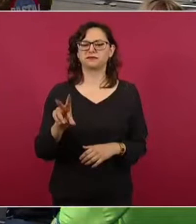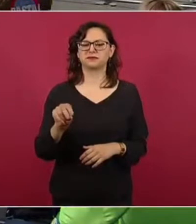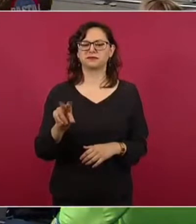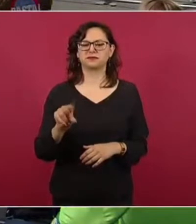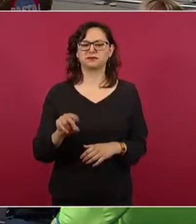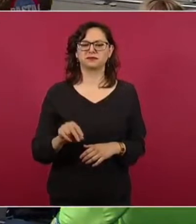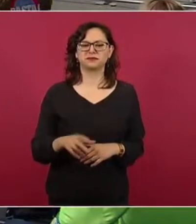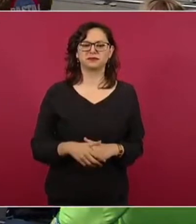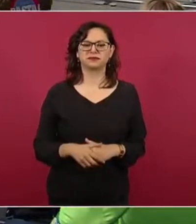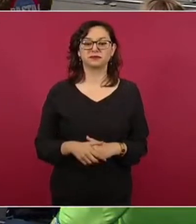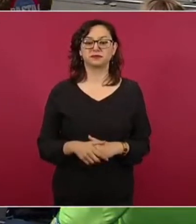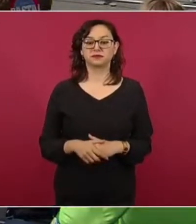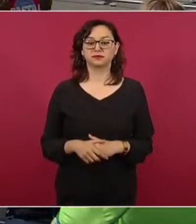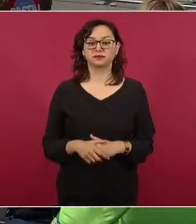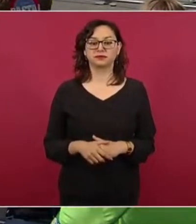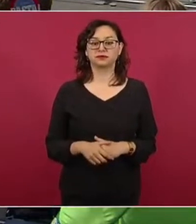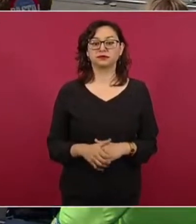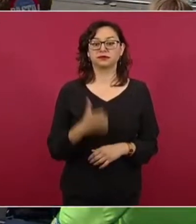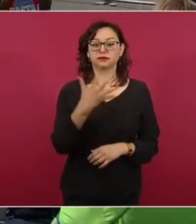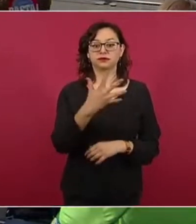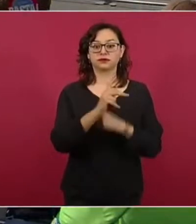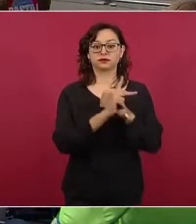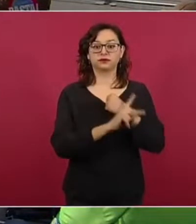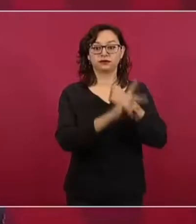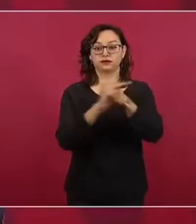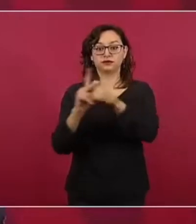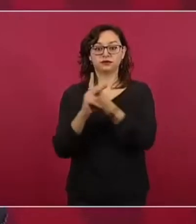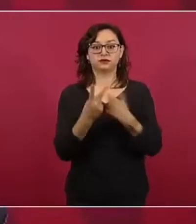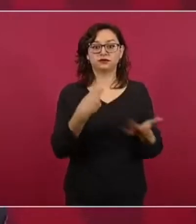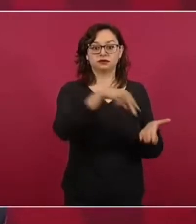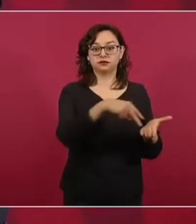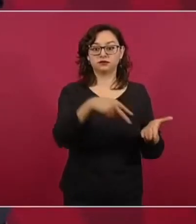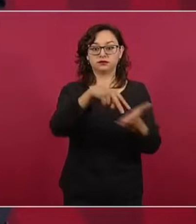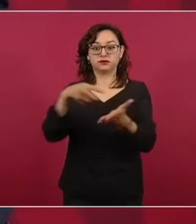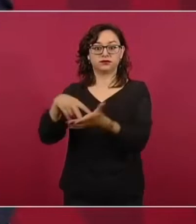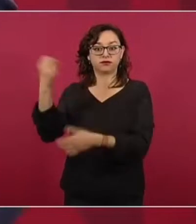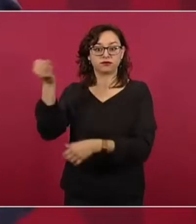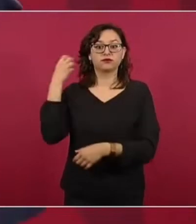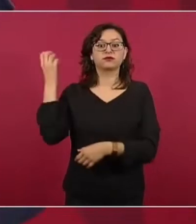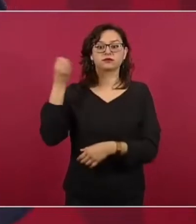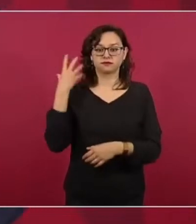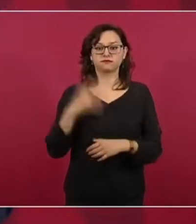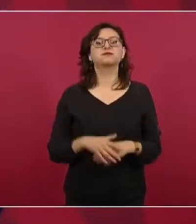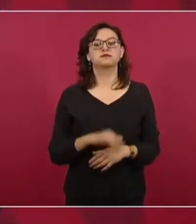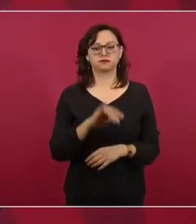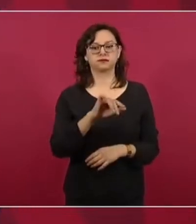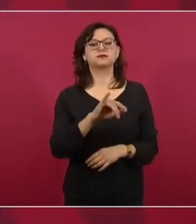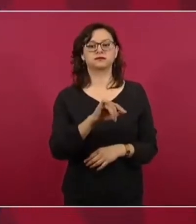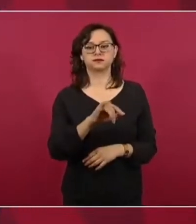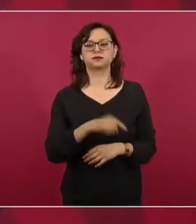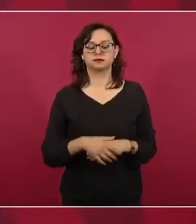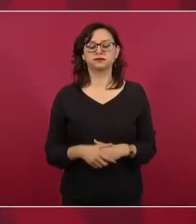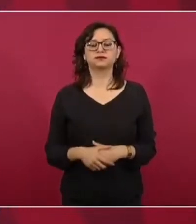¿Dispuso públicos todos en los cinco países? Sí. Va, bien. Vamos a hablar. Gracias. Estoy haciendo